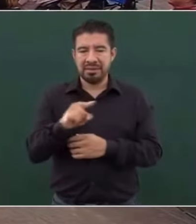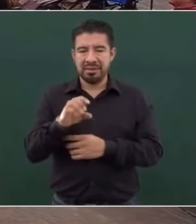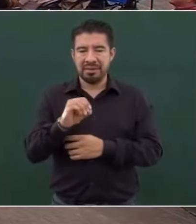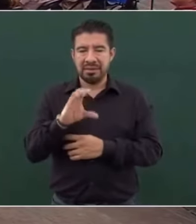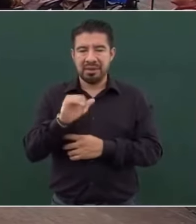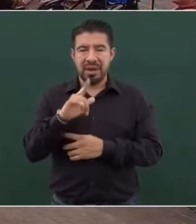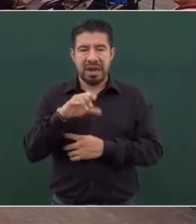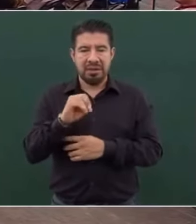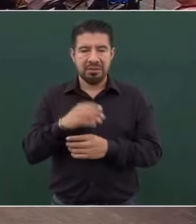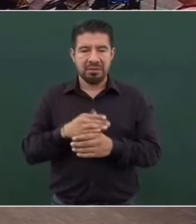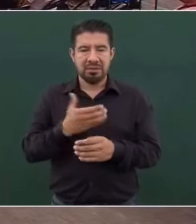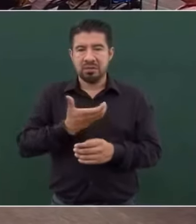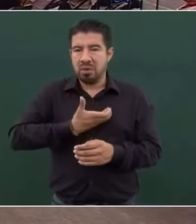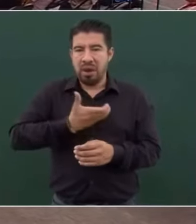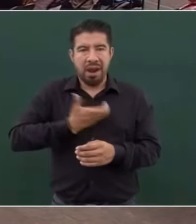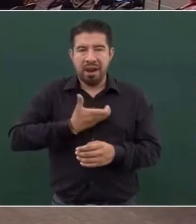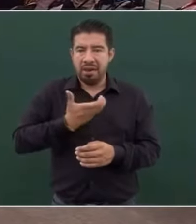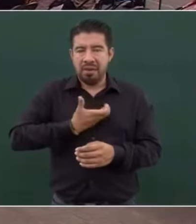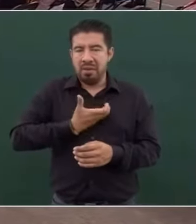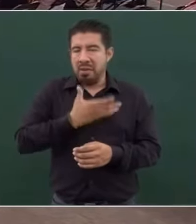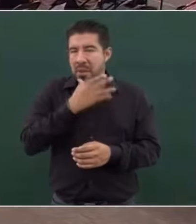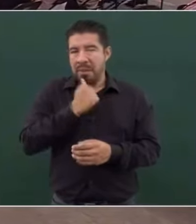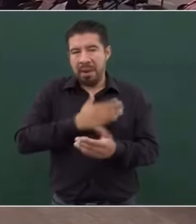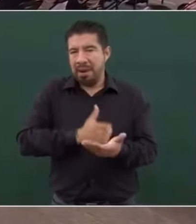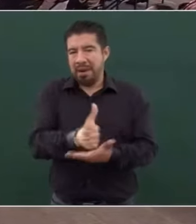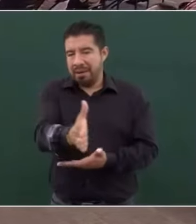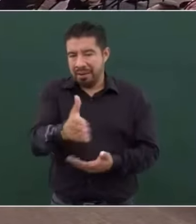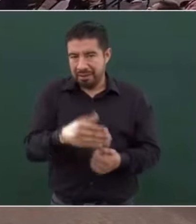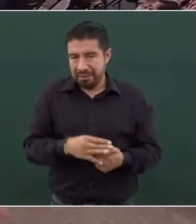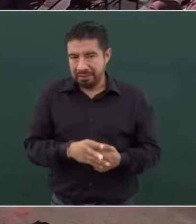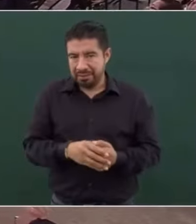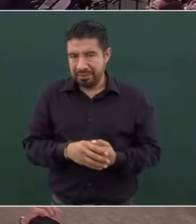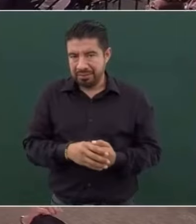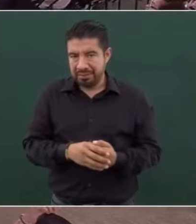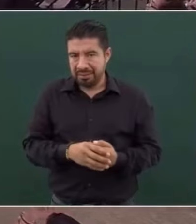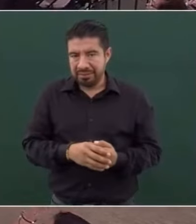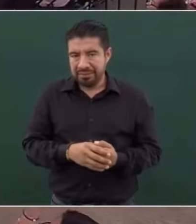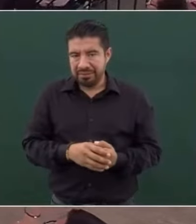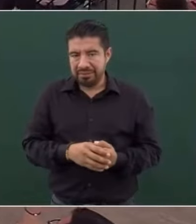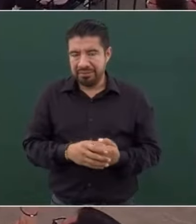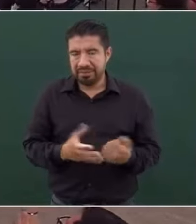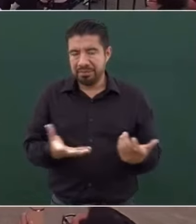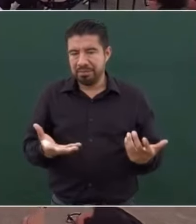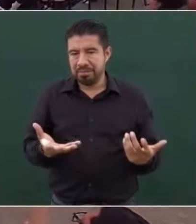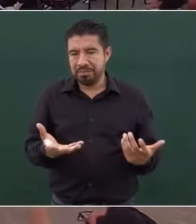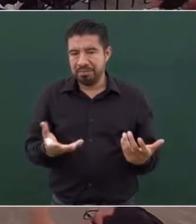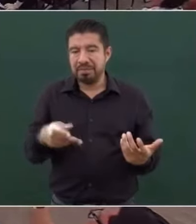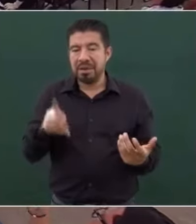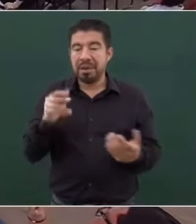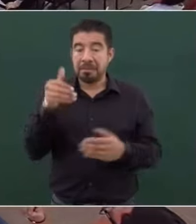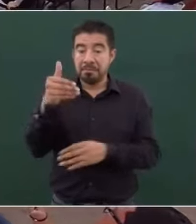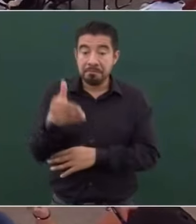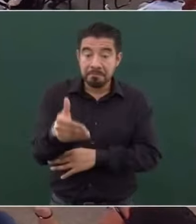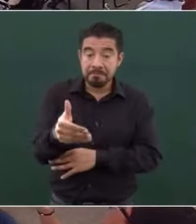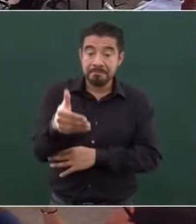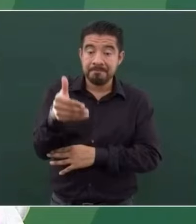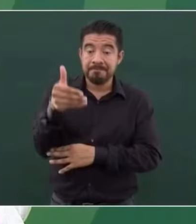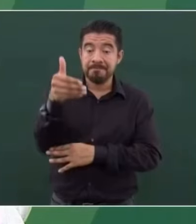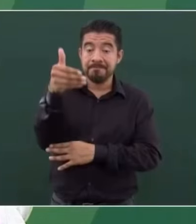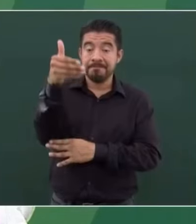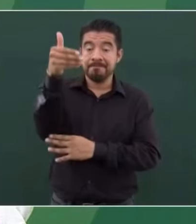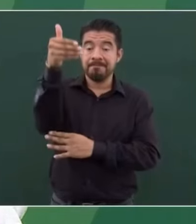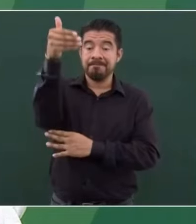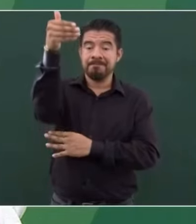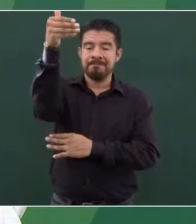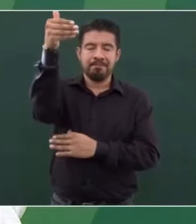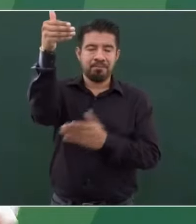esos traidores a la patria, sí son traidores a la patria. Los mexicanos lo identificamos así, los colores del PRI, del PAN, del